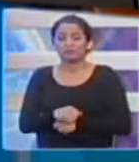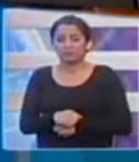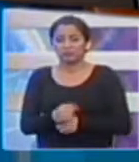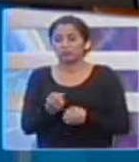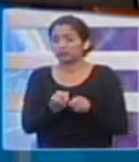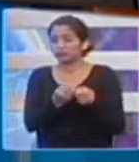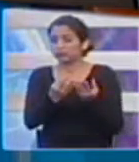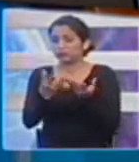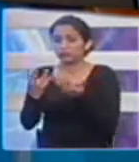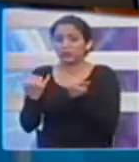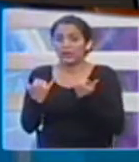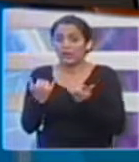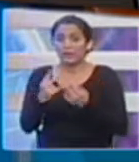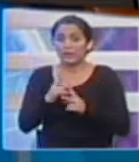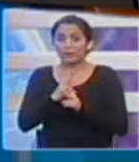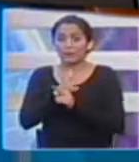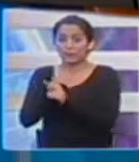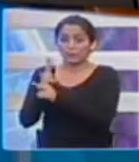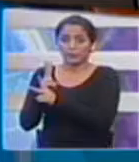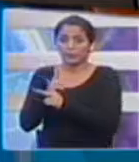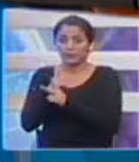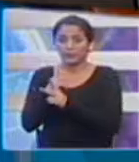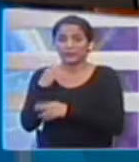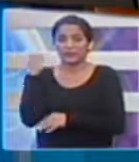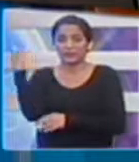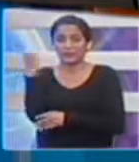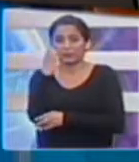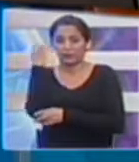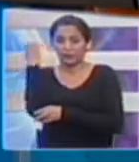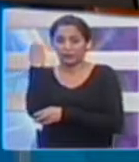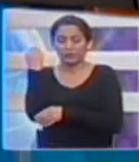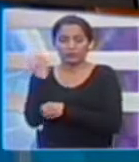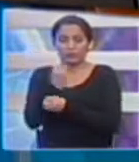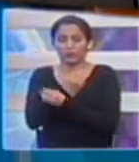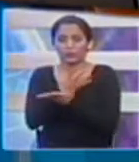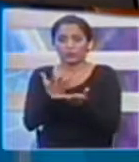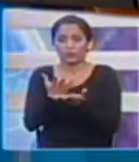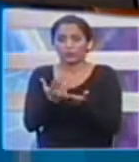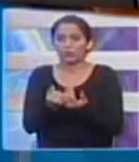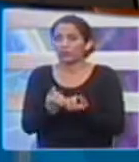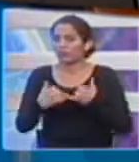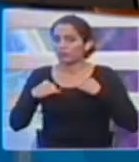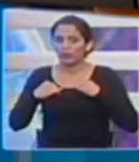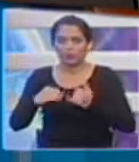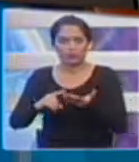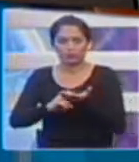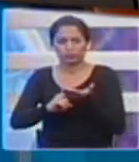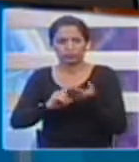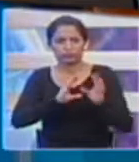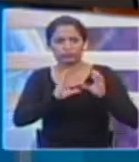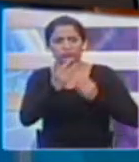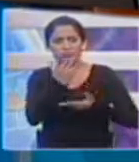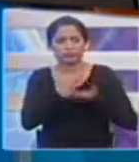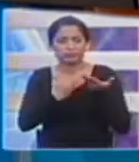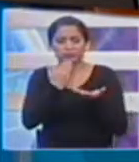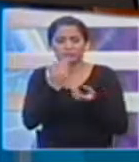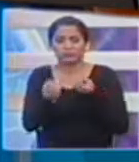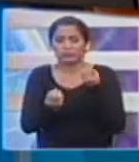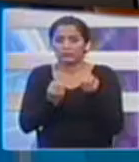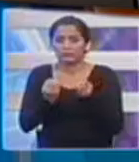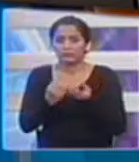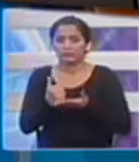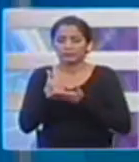Comité de Operaciones Emergentes Provincial se declaró en sesión permanente, según lo informó el gobernador encargado, Patricio